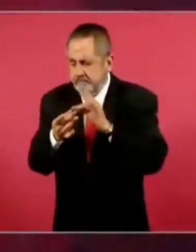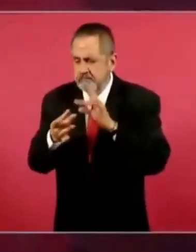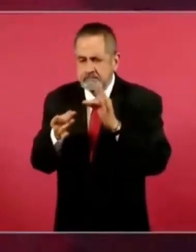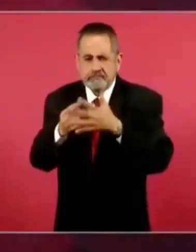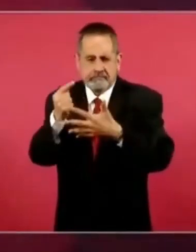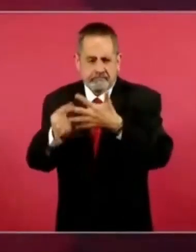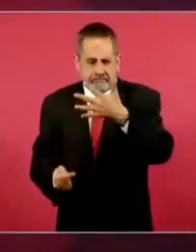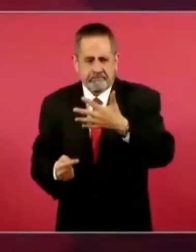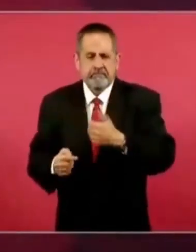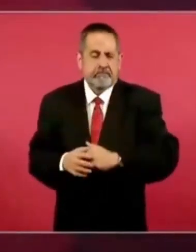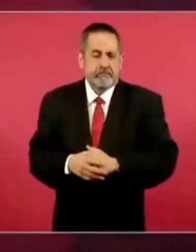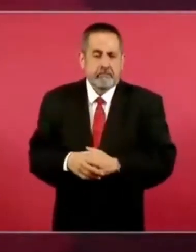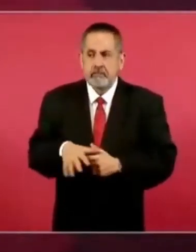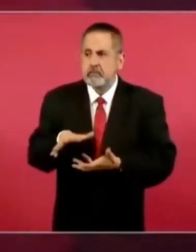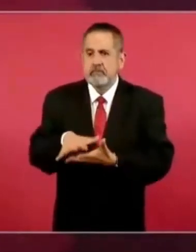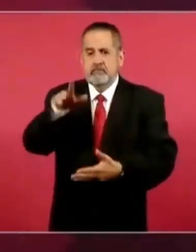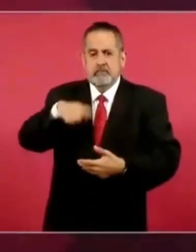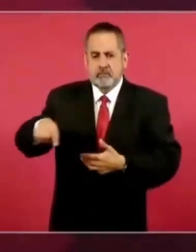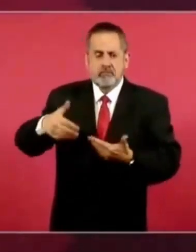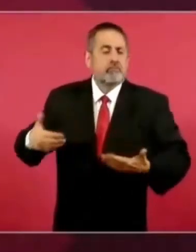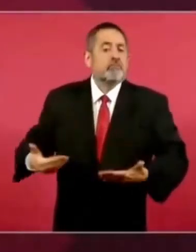mayoría venezolanos,